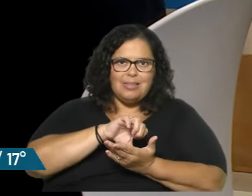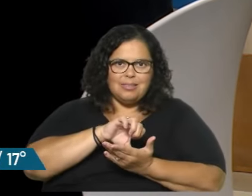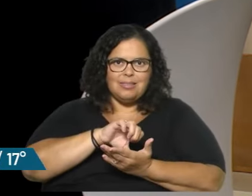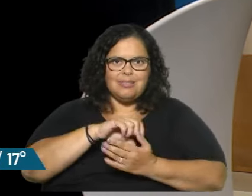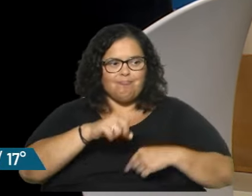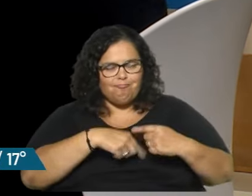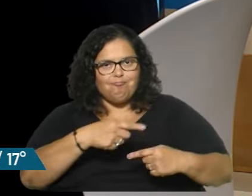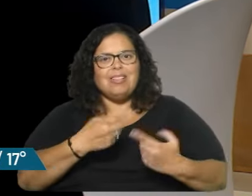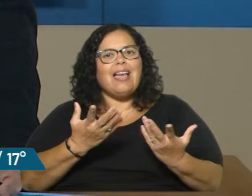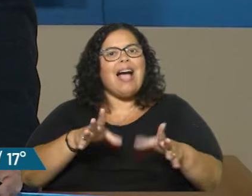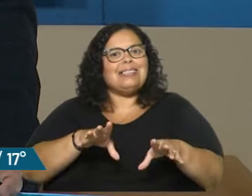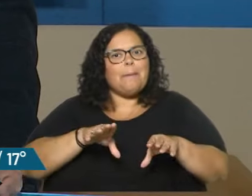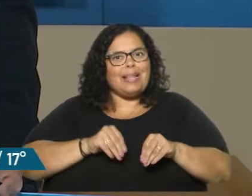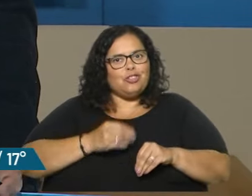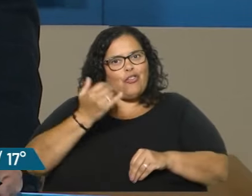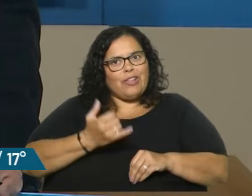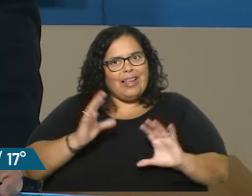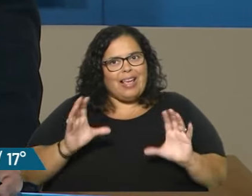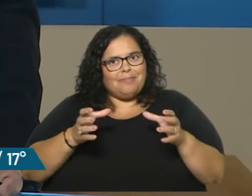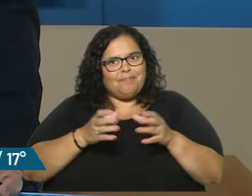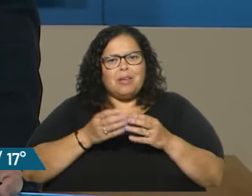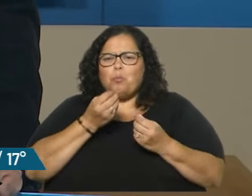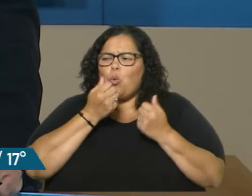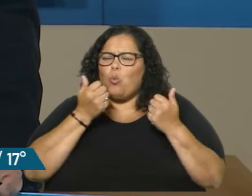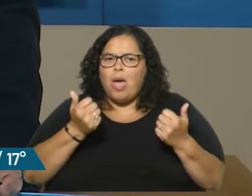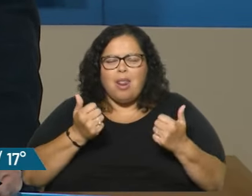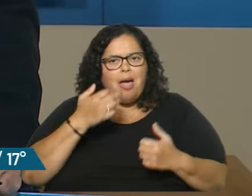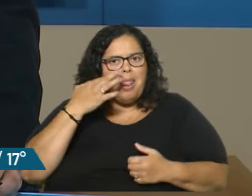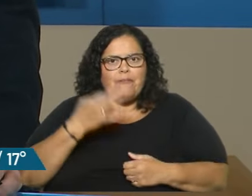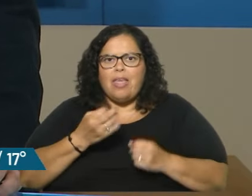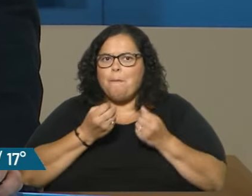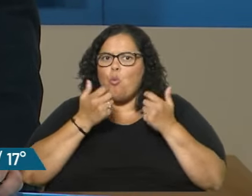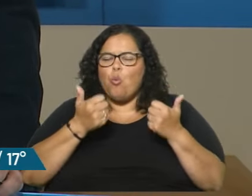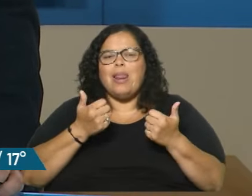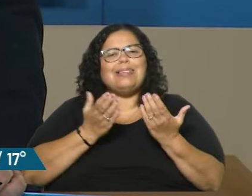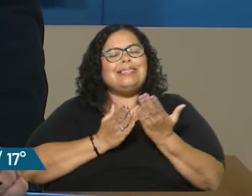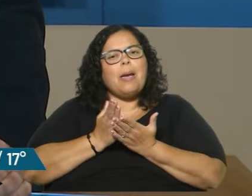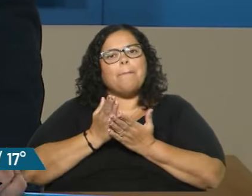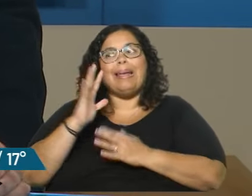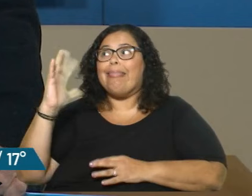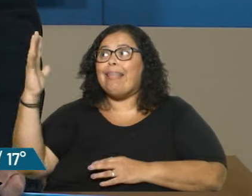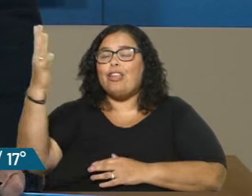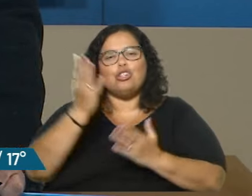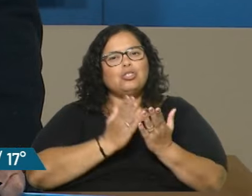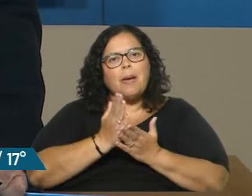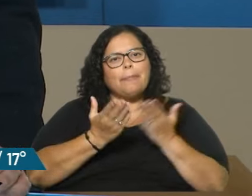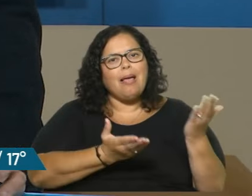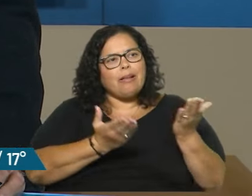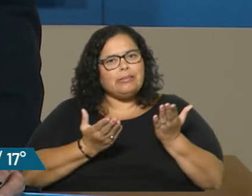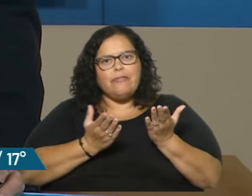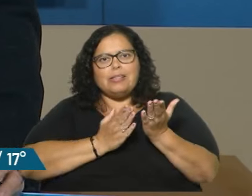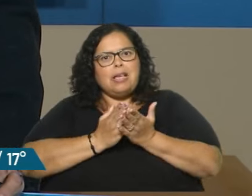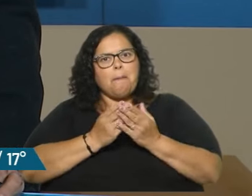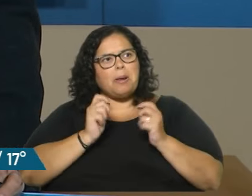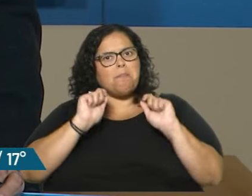es, así es. ¿Qué aceptación están teniendo? No, espectacular. La verdad que el interior siempre nos ha recibido con muchos